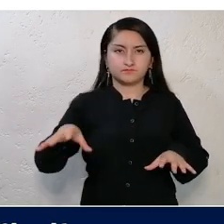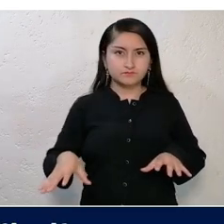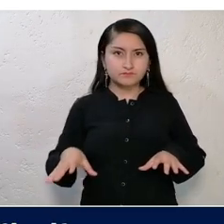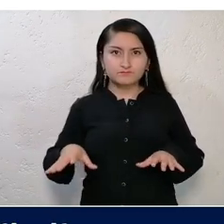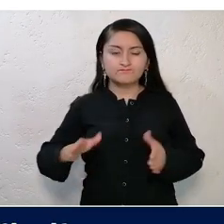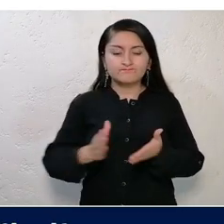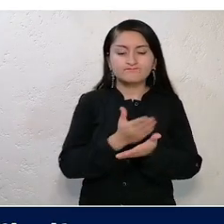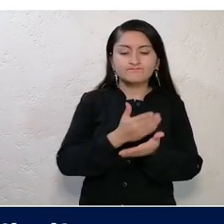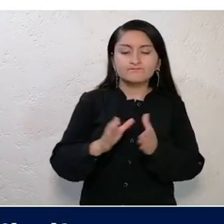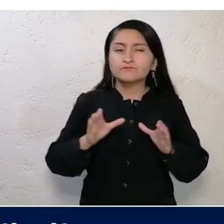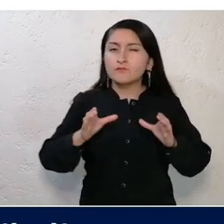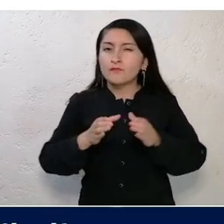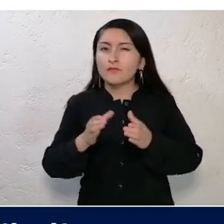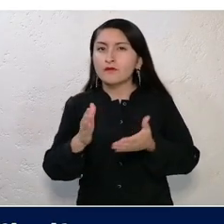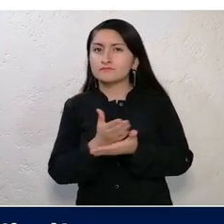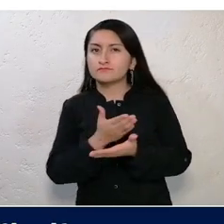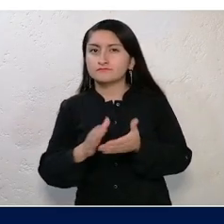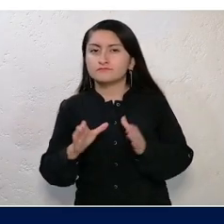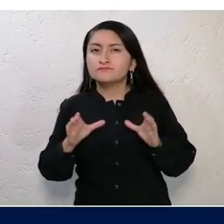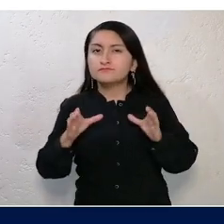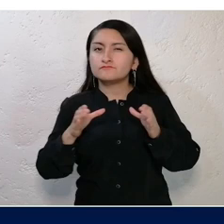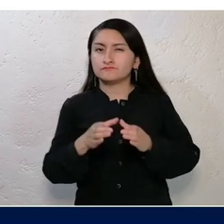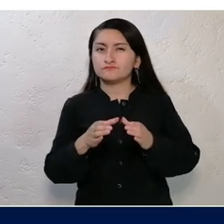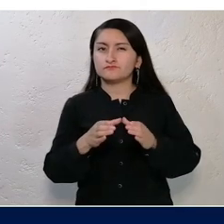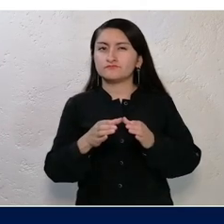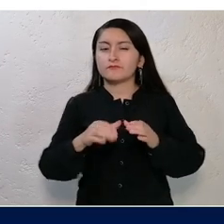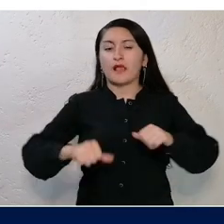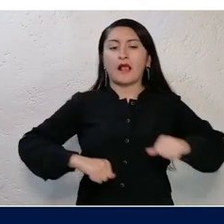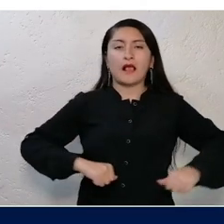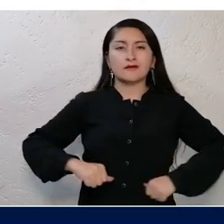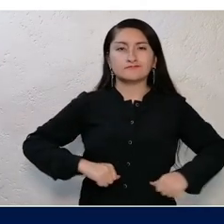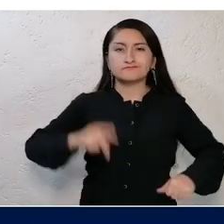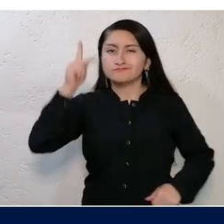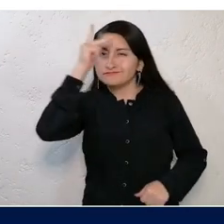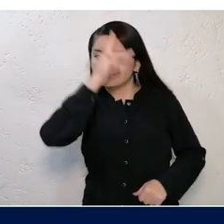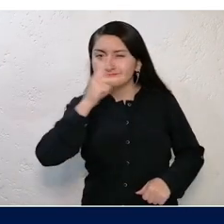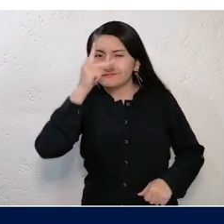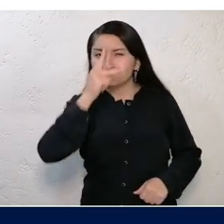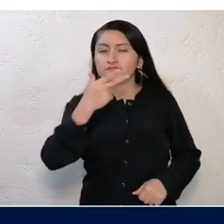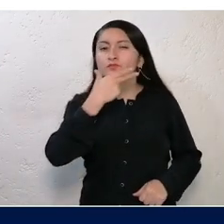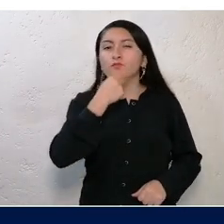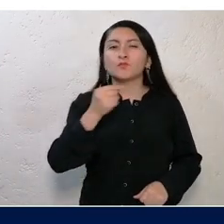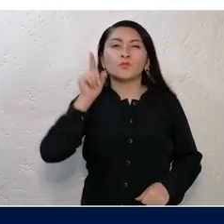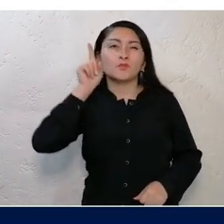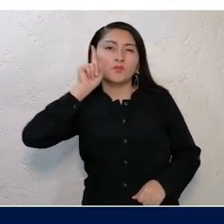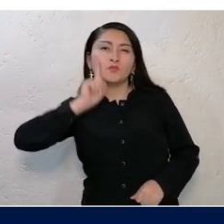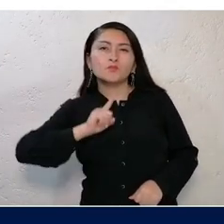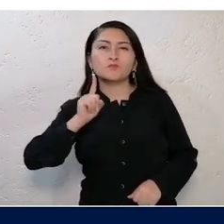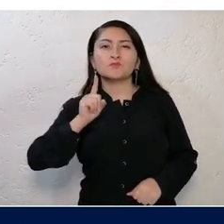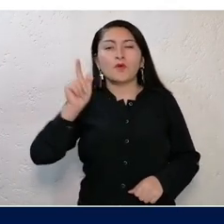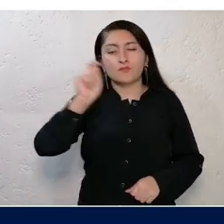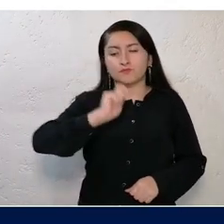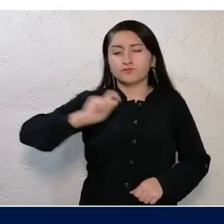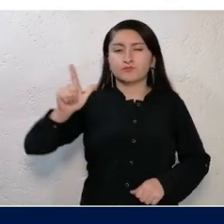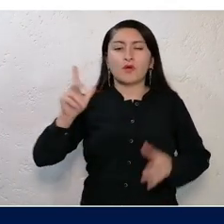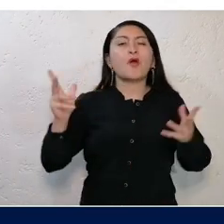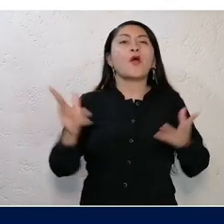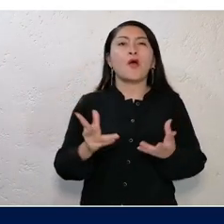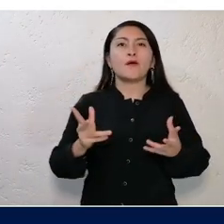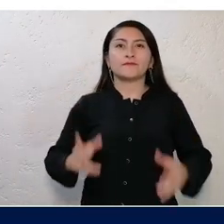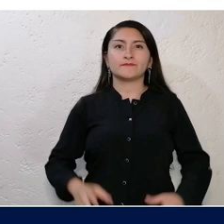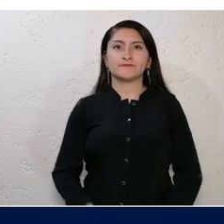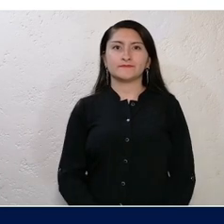a esos espacios de trabajo que limitan y diferencian las actividades que realizan los psicólogos y las psicólogas